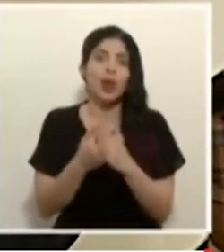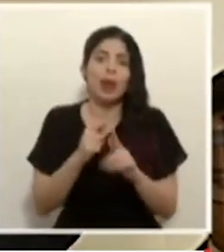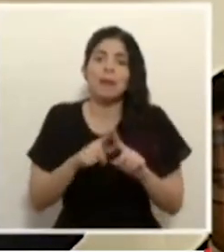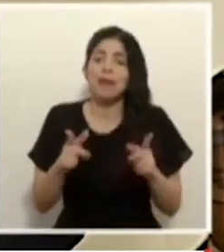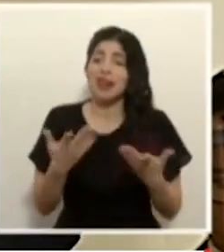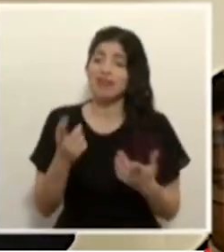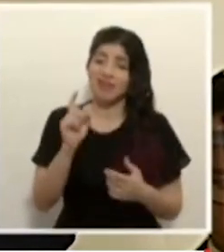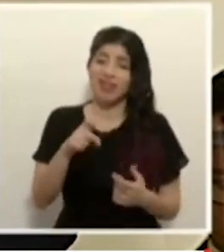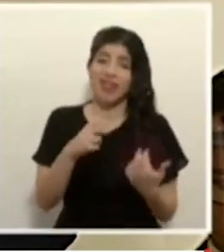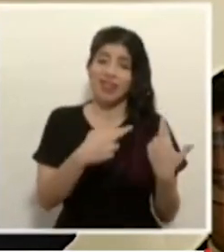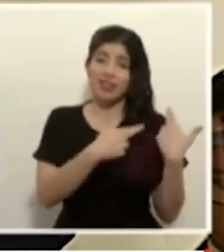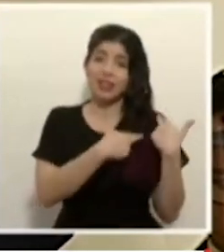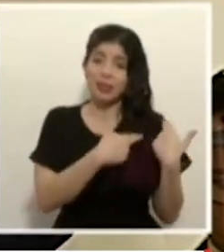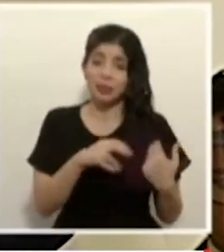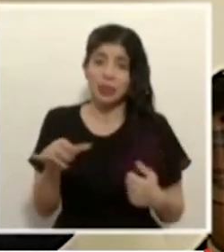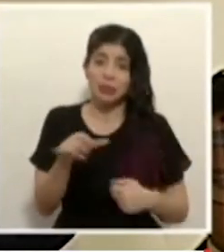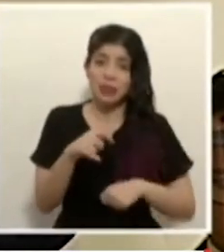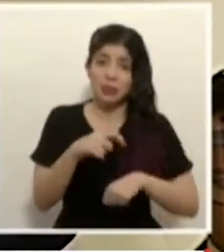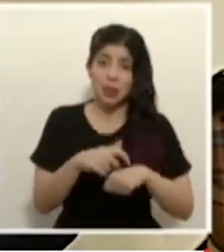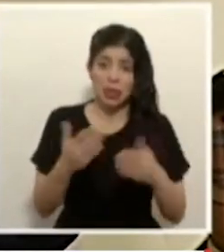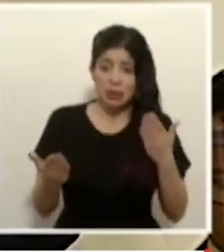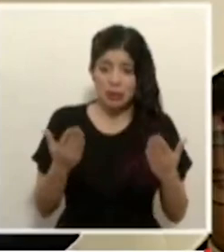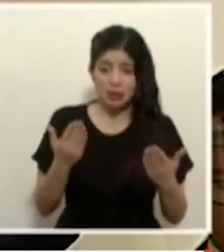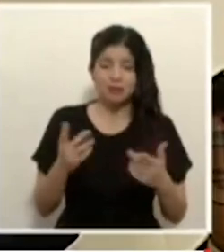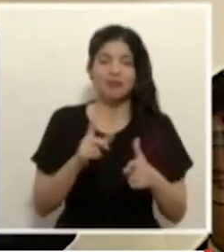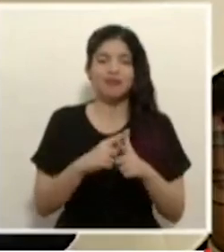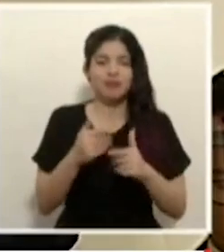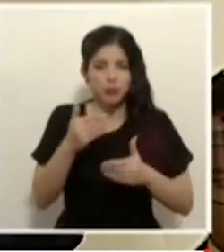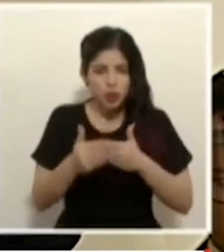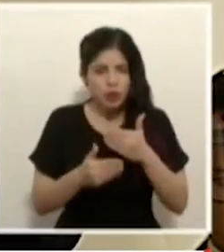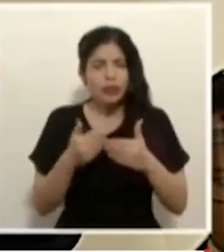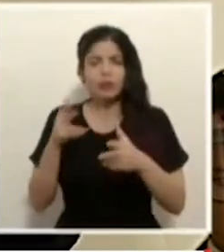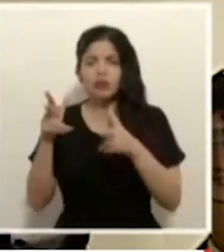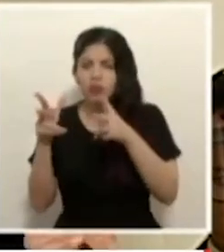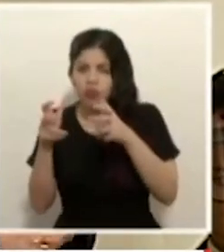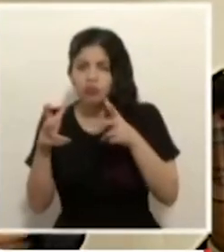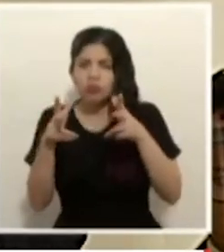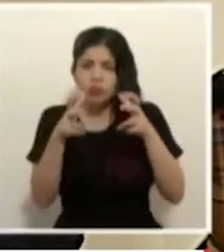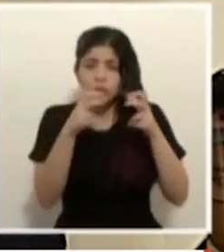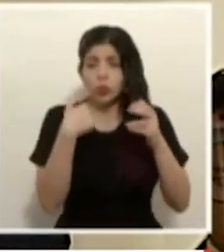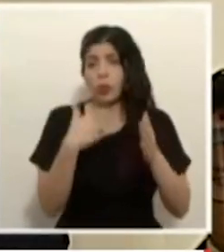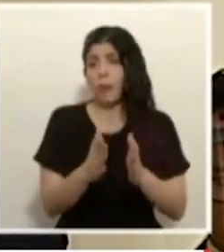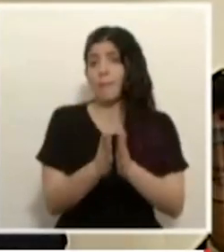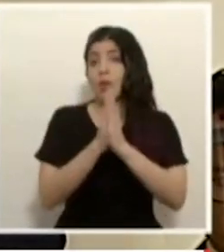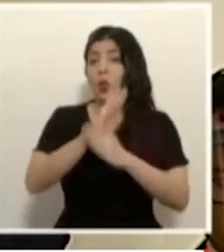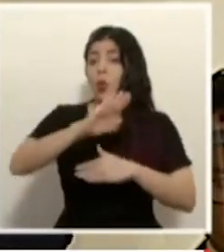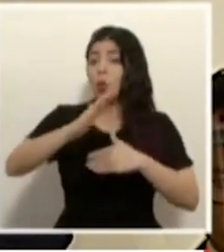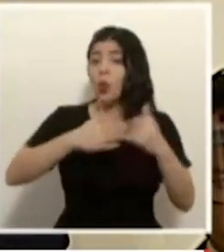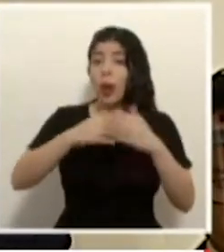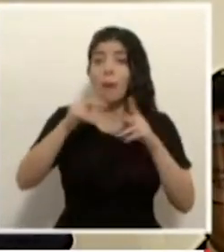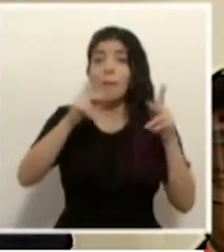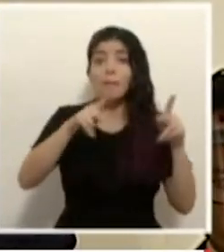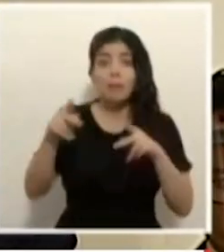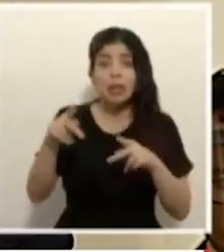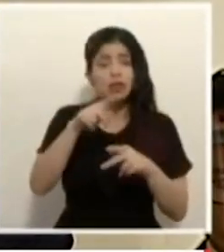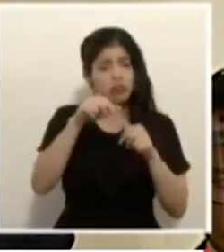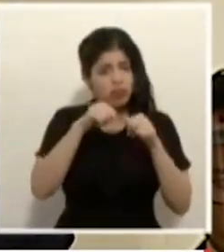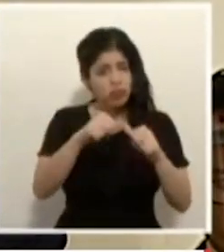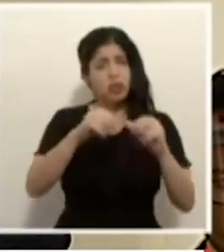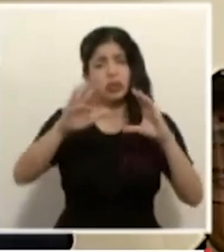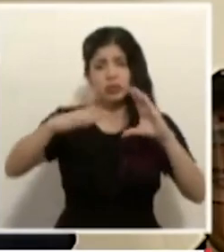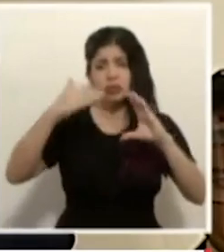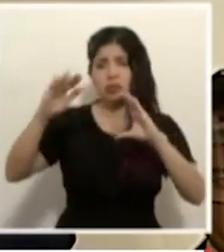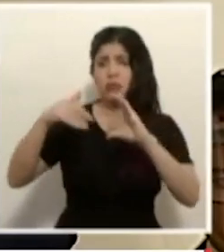tenemos que ser responsables a la vez entonces hay un proceso de escucha yo le pido a todas las personas que así tengan a bien que sigan enviando